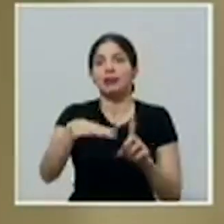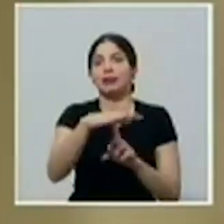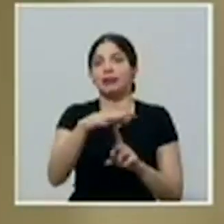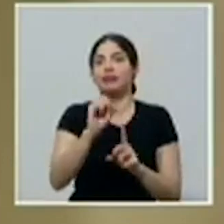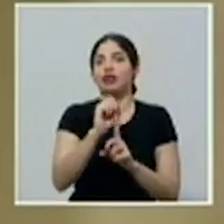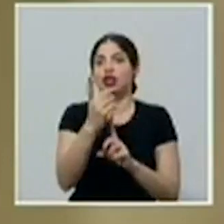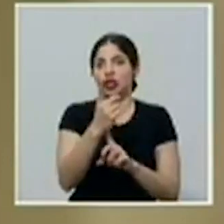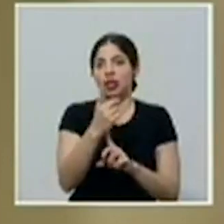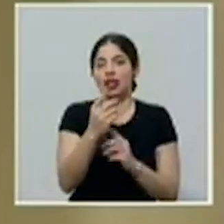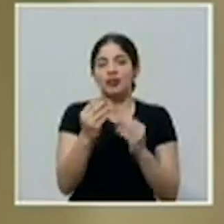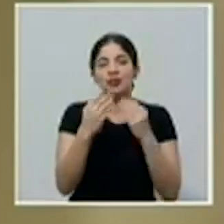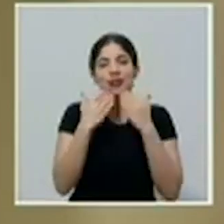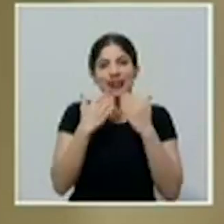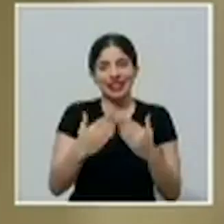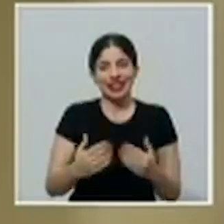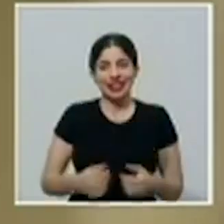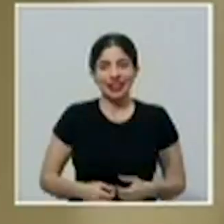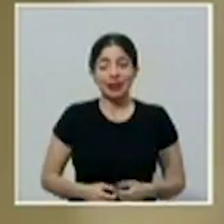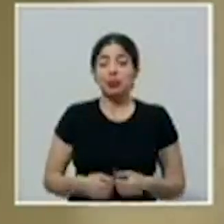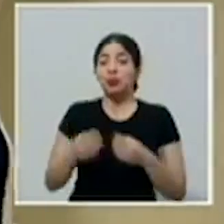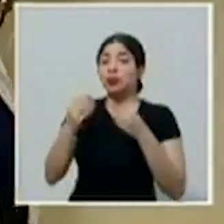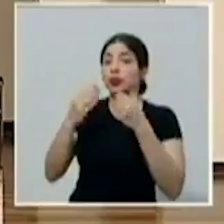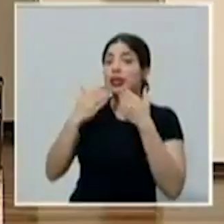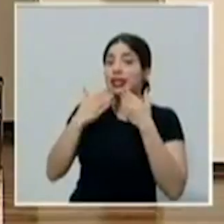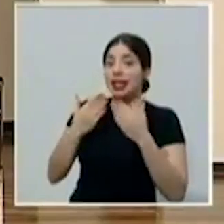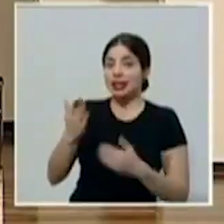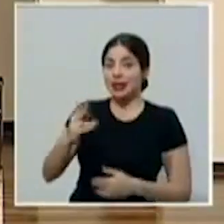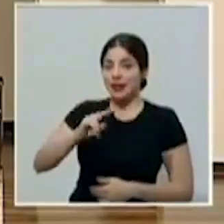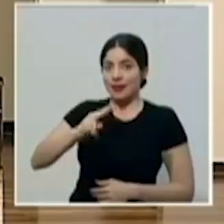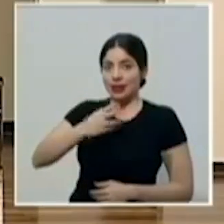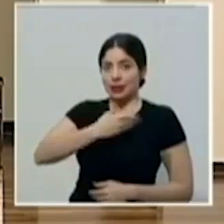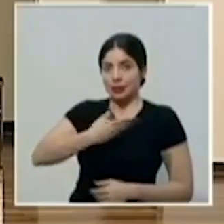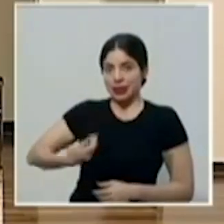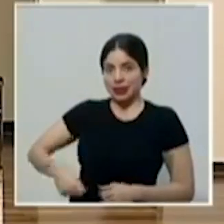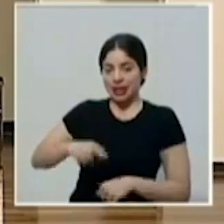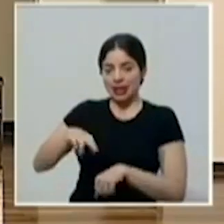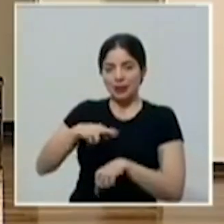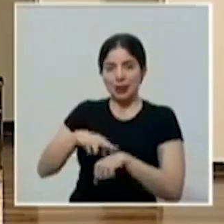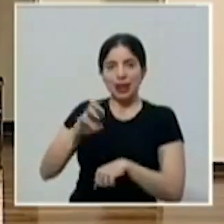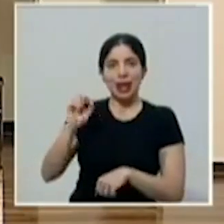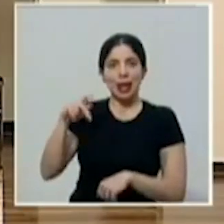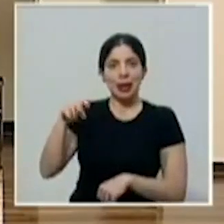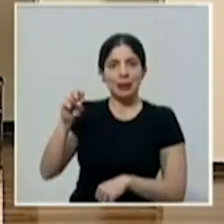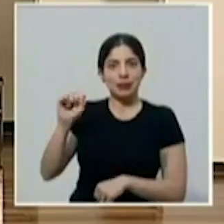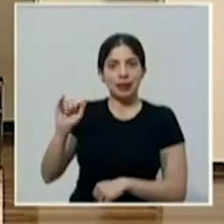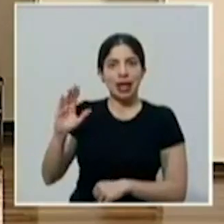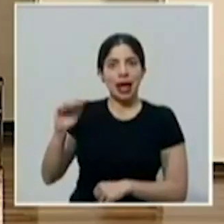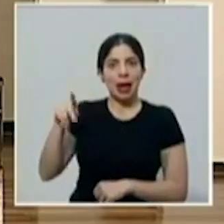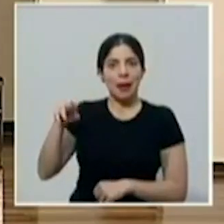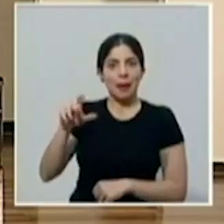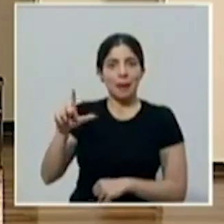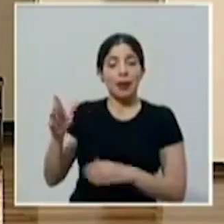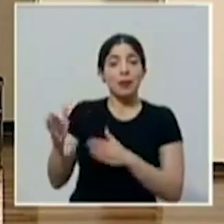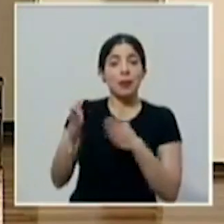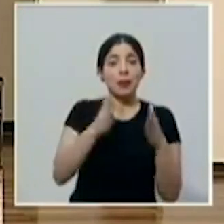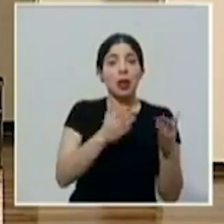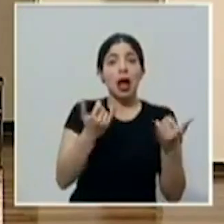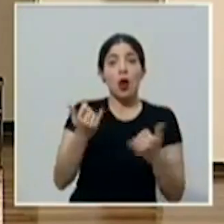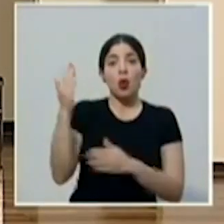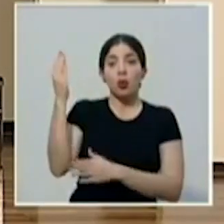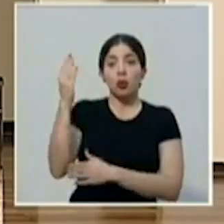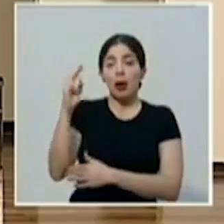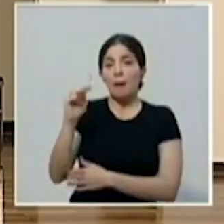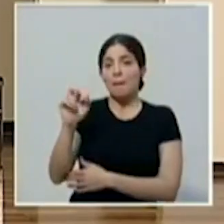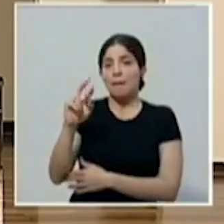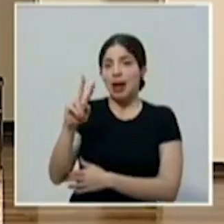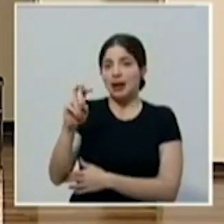en general. Muchísimas gracias. Muchísimas gracias a la vicepresidenta de la República, doña Etsy Campbell. Vamos a escuchar el mensaje de don